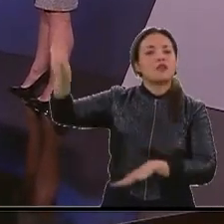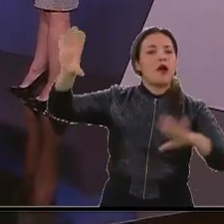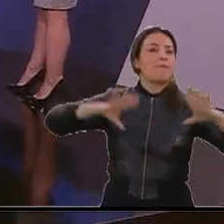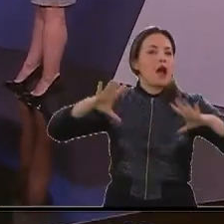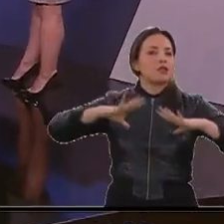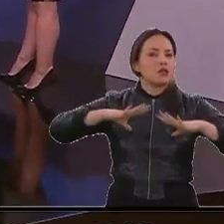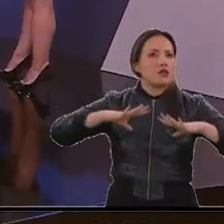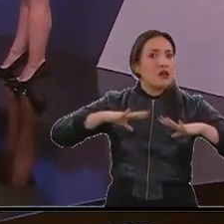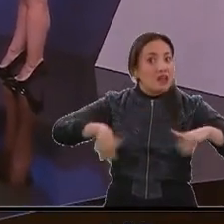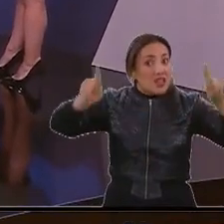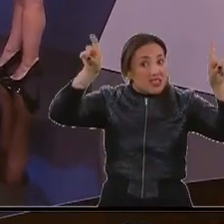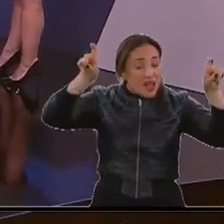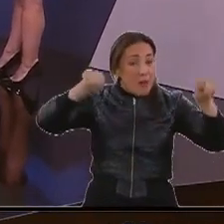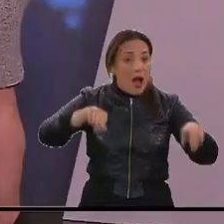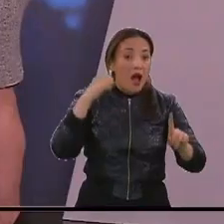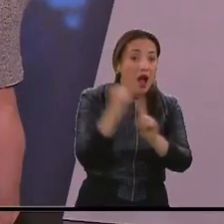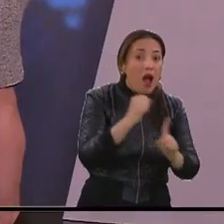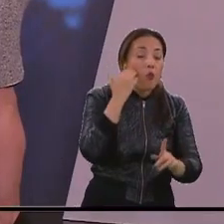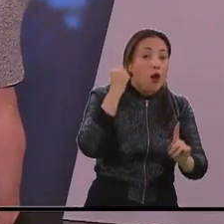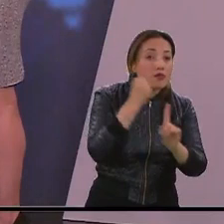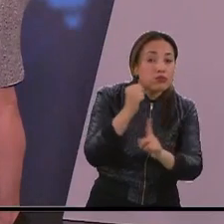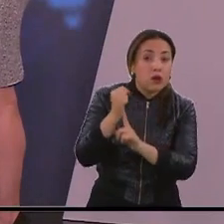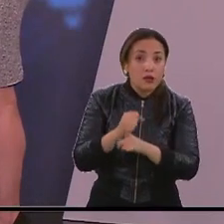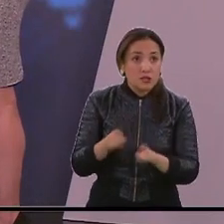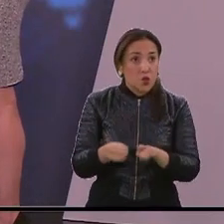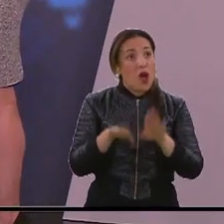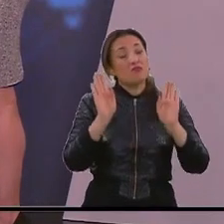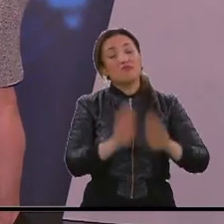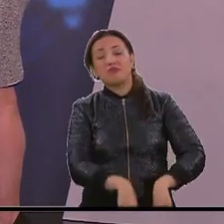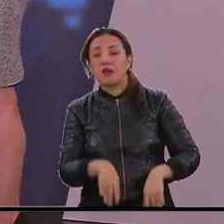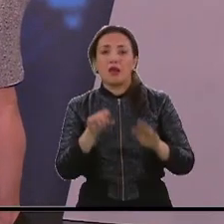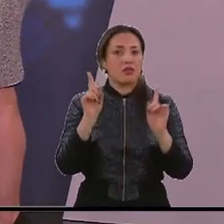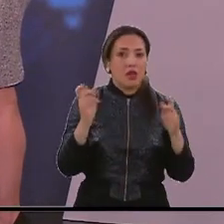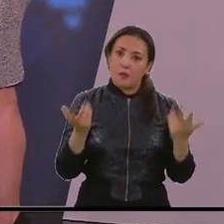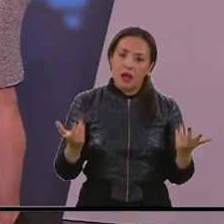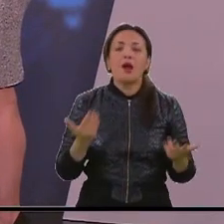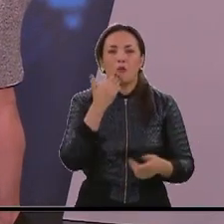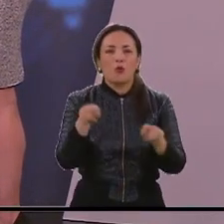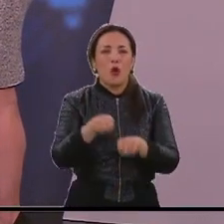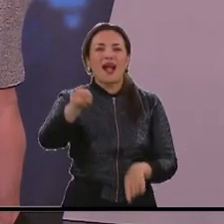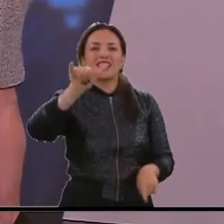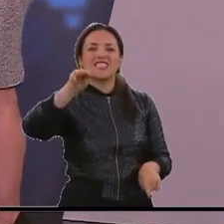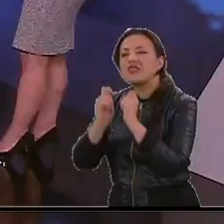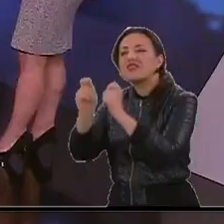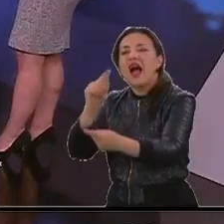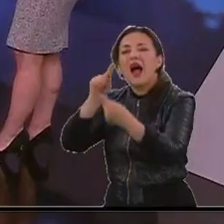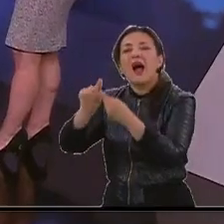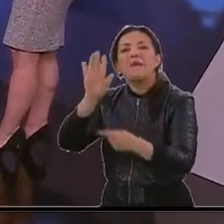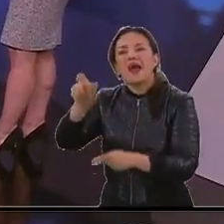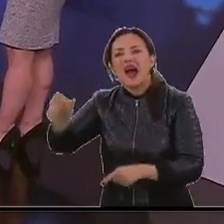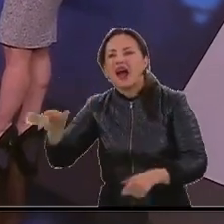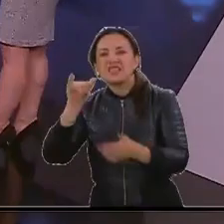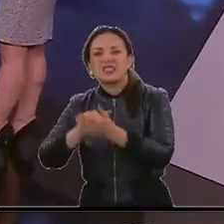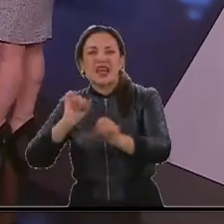El feminicidio no es un tema menor. Sí, mira, que en el caso de Yamile Brito, una de las explicaciones de la institucionalidad es que entonces